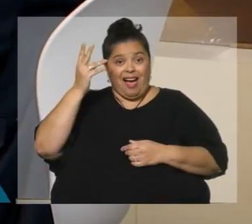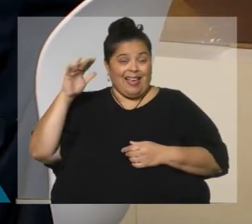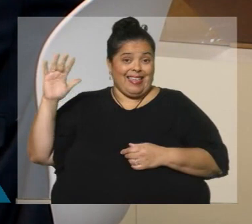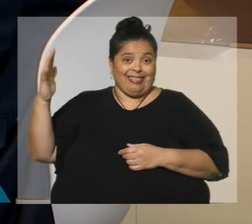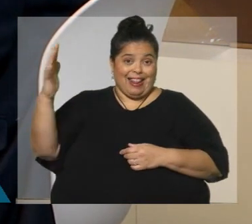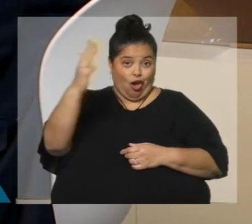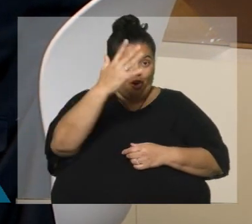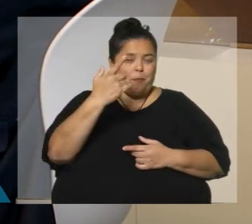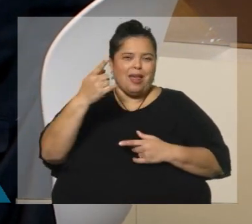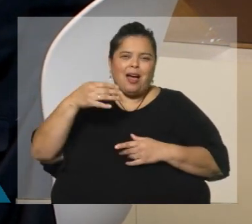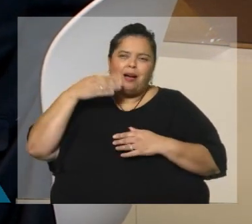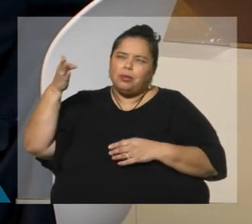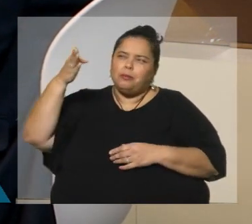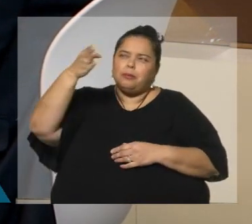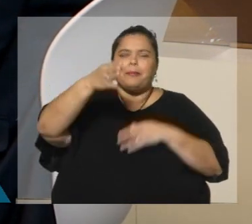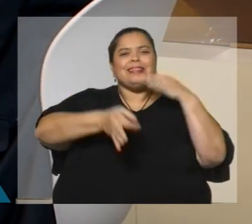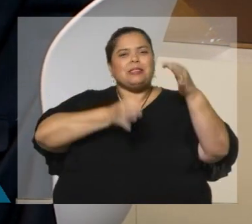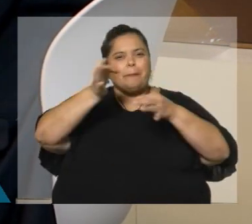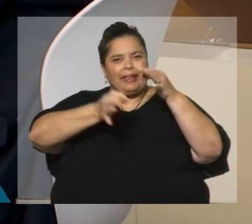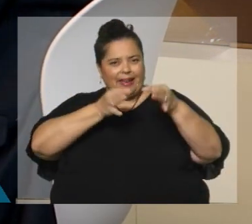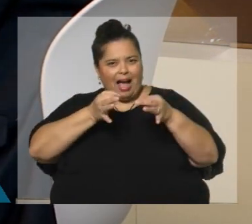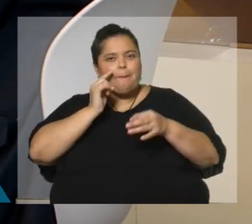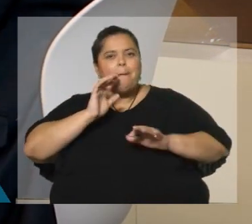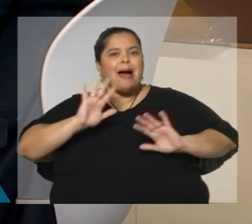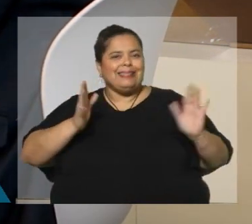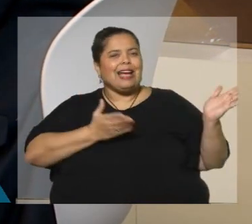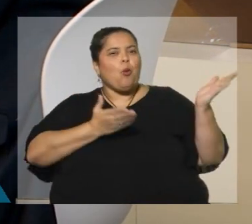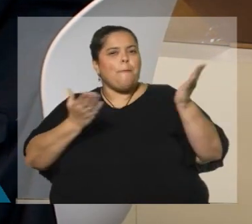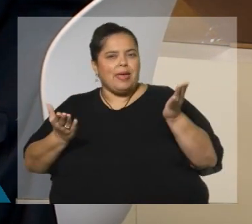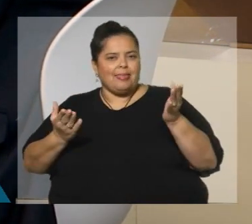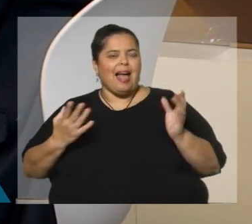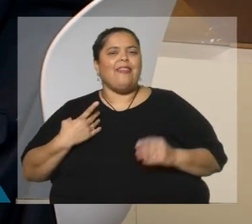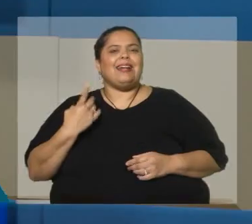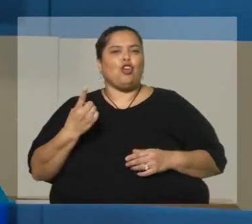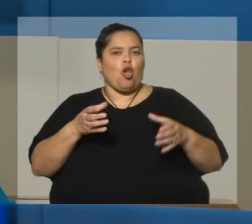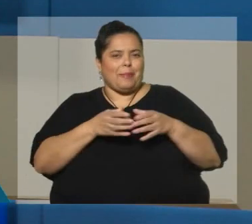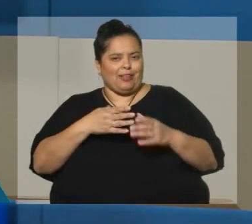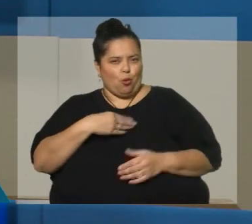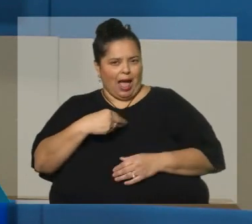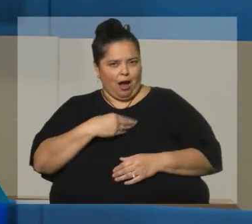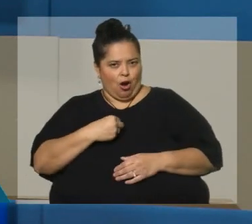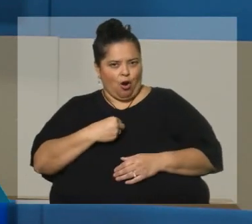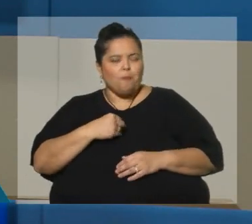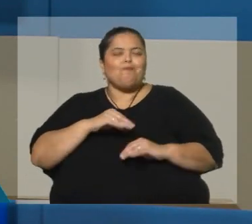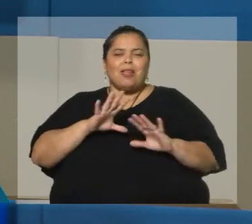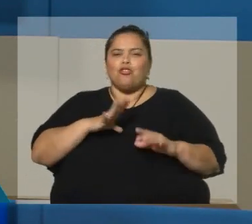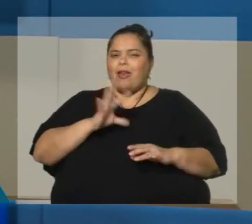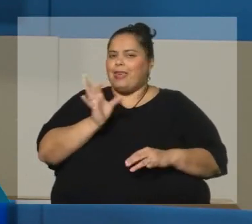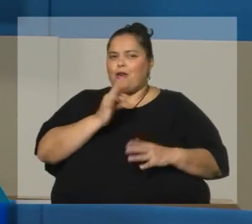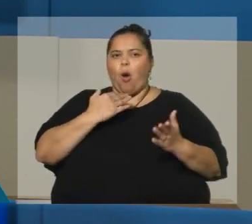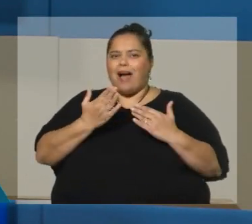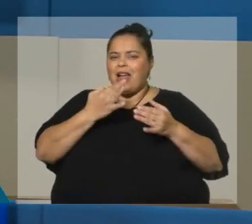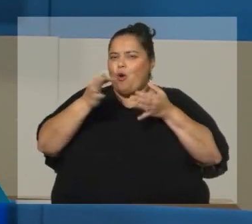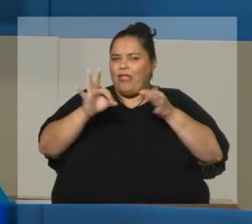gira, a explicar la reforma. Creo que lo está invitando el directorio del Partido Nacional, en principio. Bueno, todavía no hemos conversado en detalle,